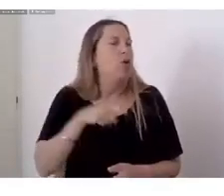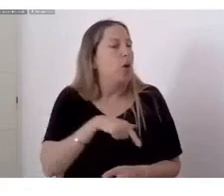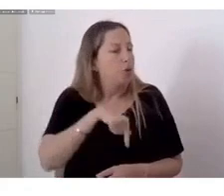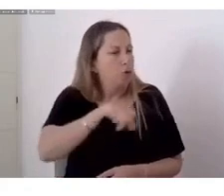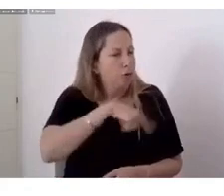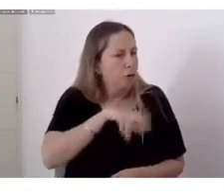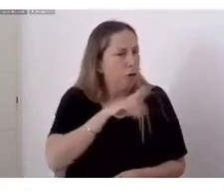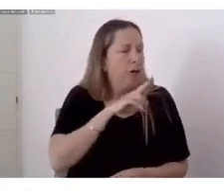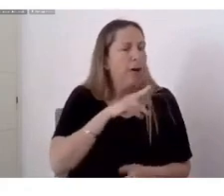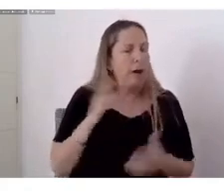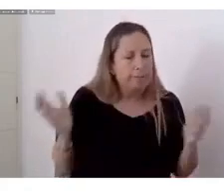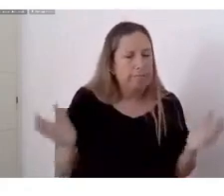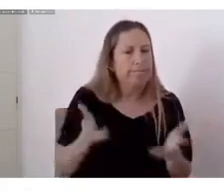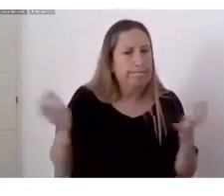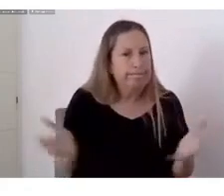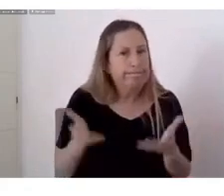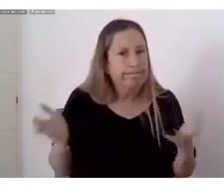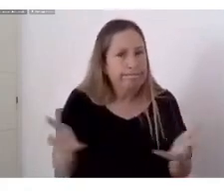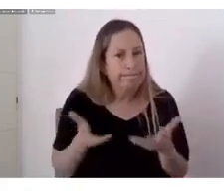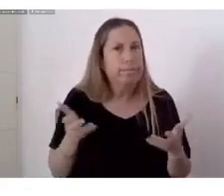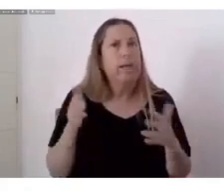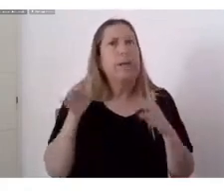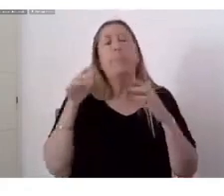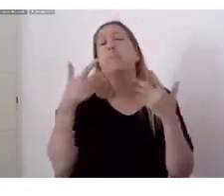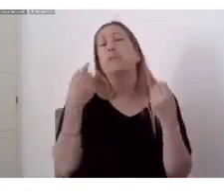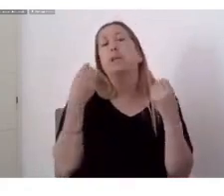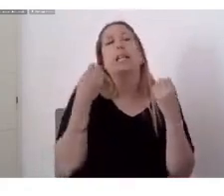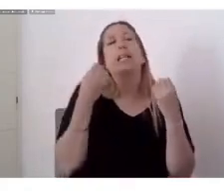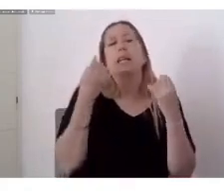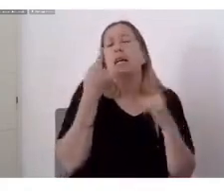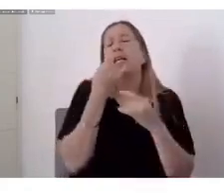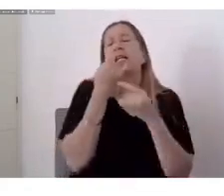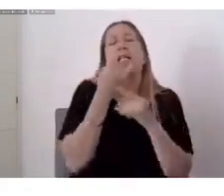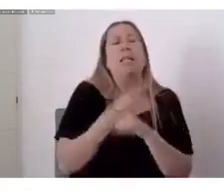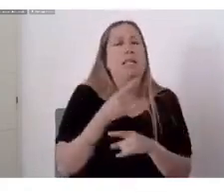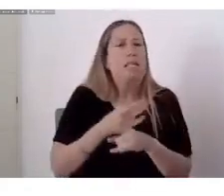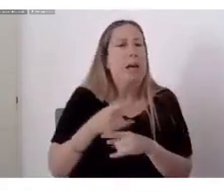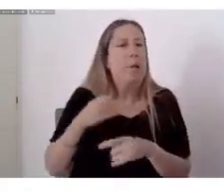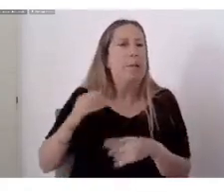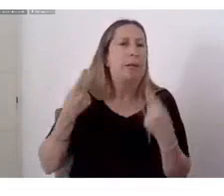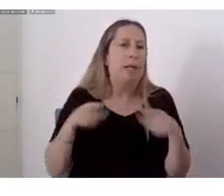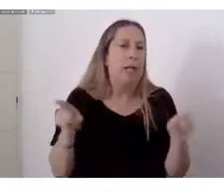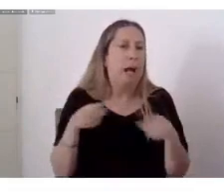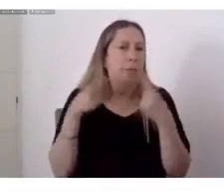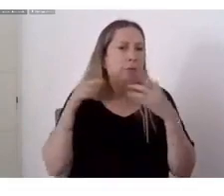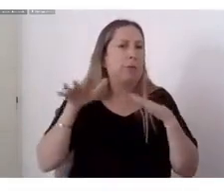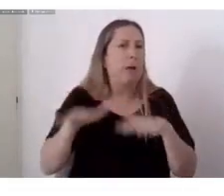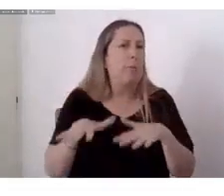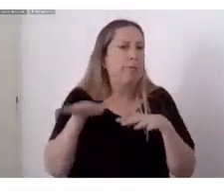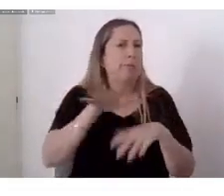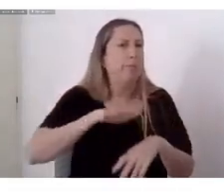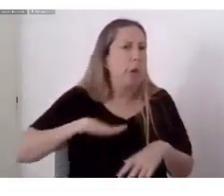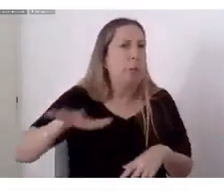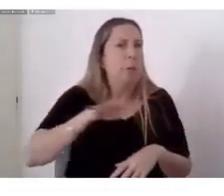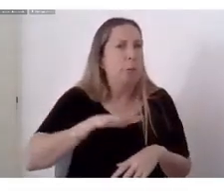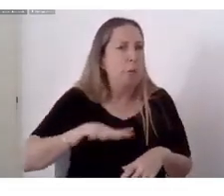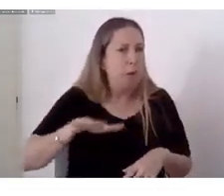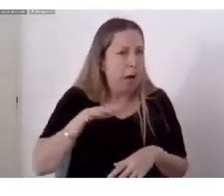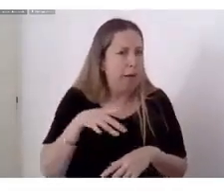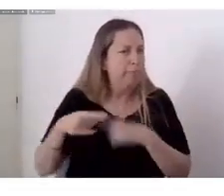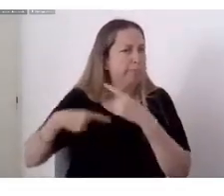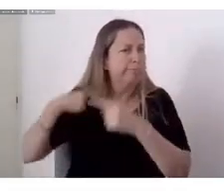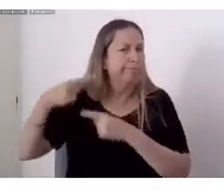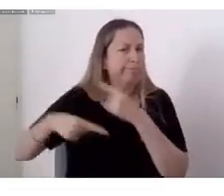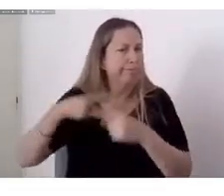disidencias En la música popular Hubo siempre Solamente Que no sobrevivieron A las historias Que las cuentan Los mismos